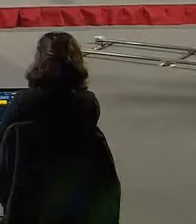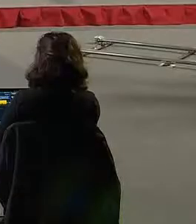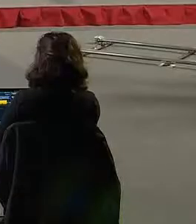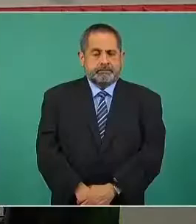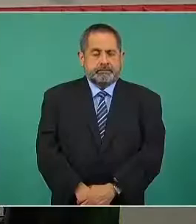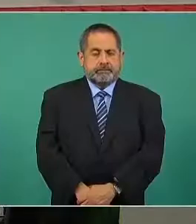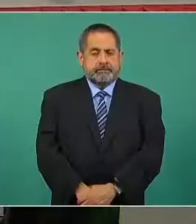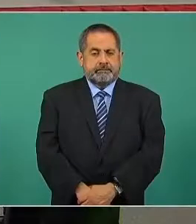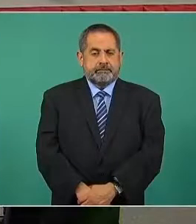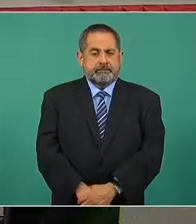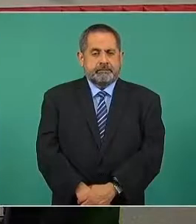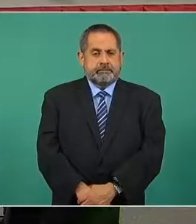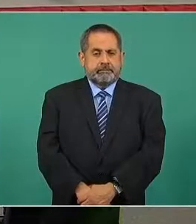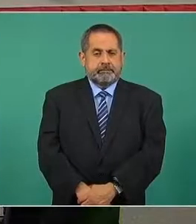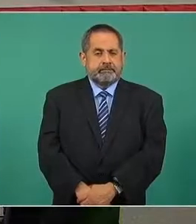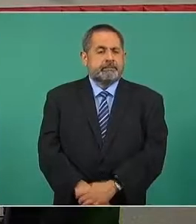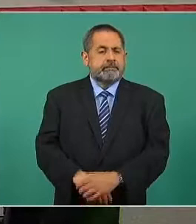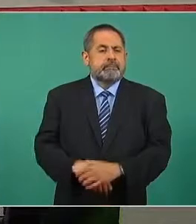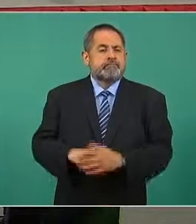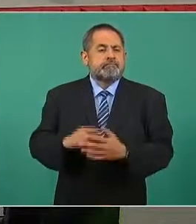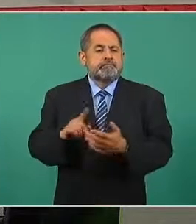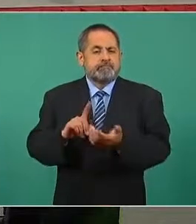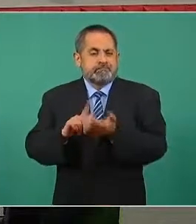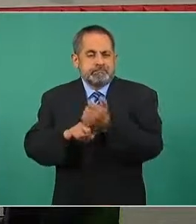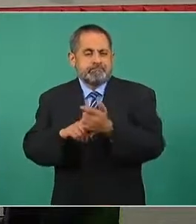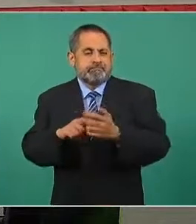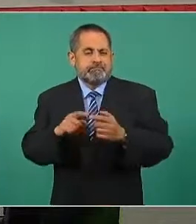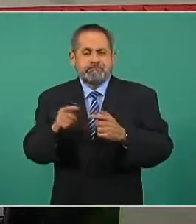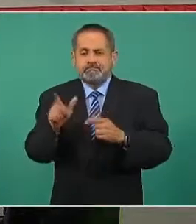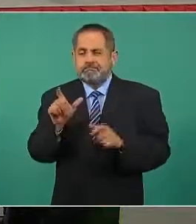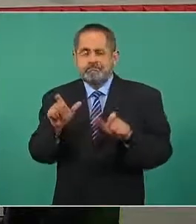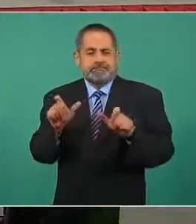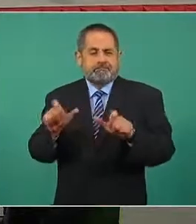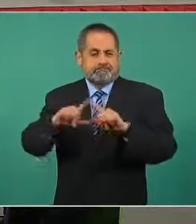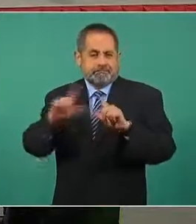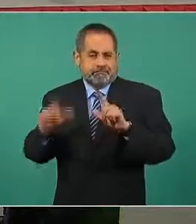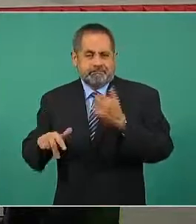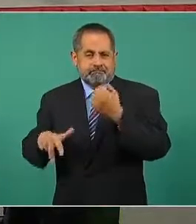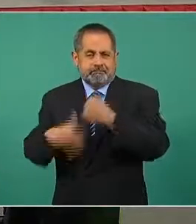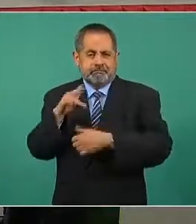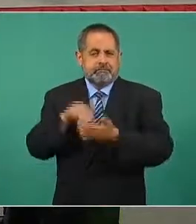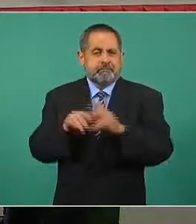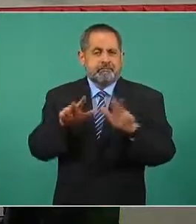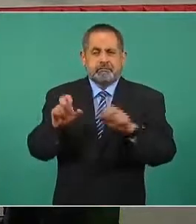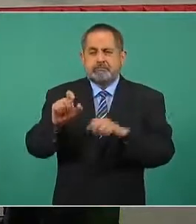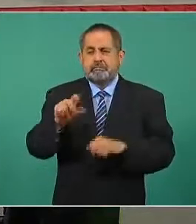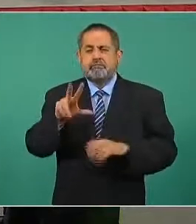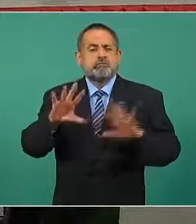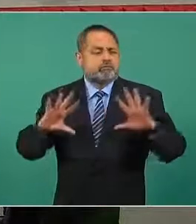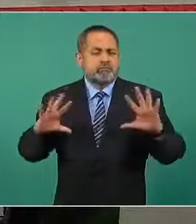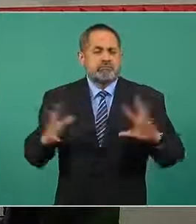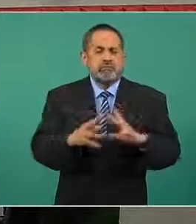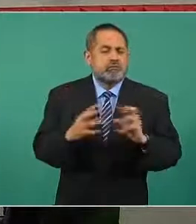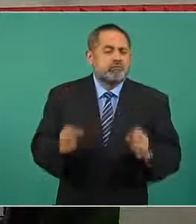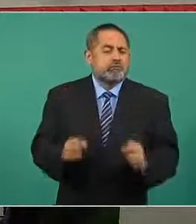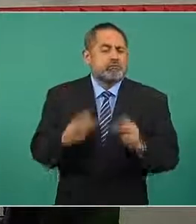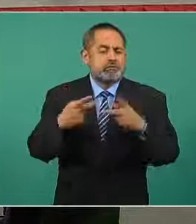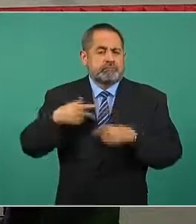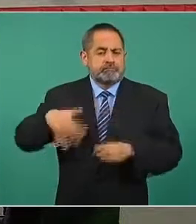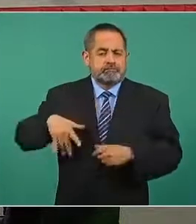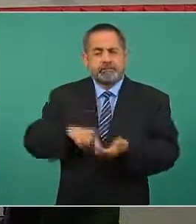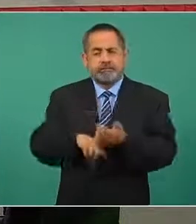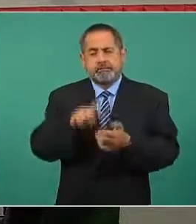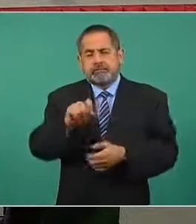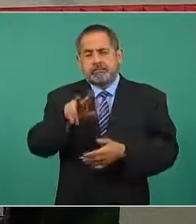613 armada 904 guardia nacional 13 mil 828 para hacer el total que ya citamos